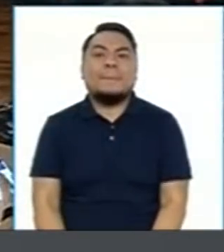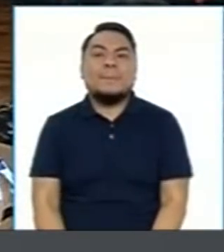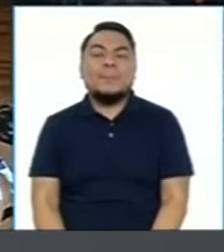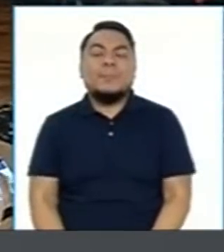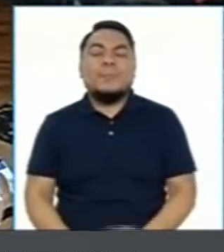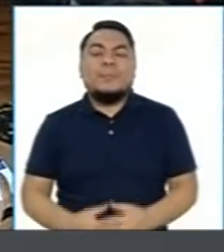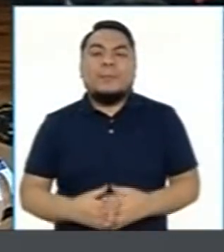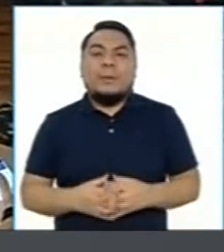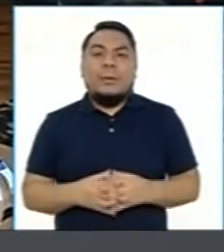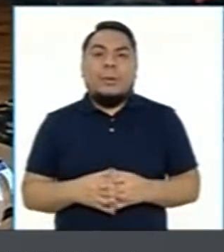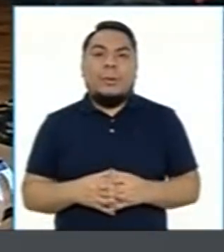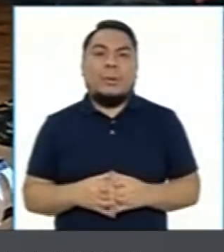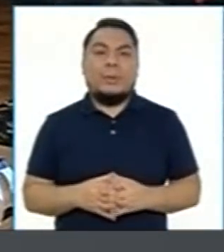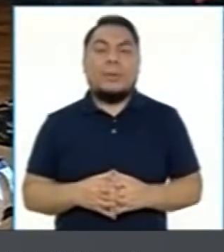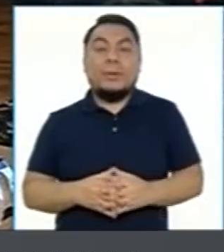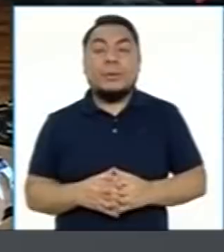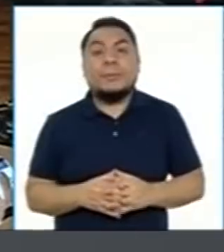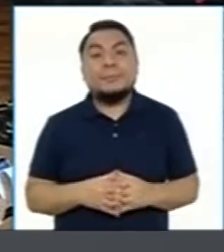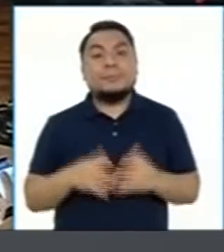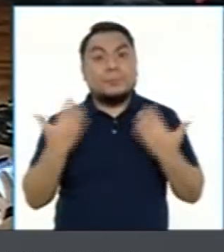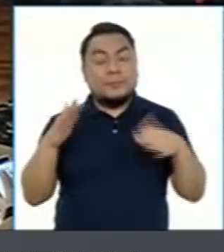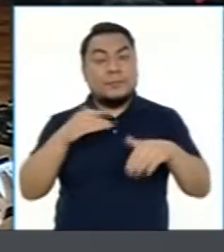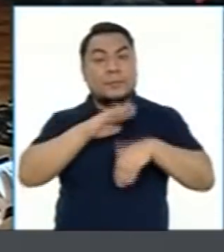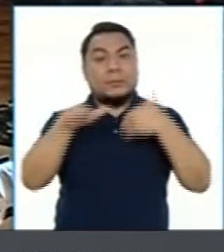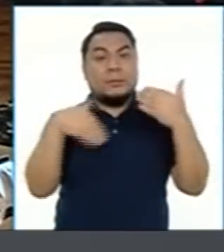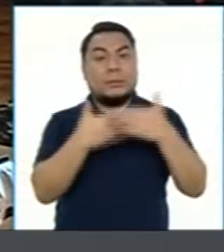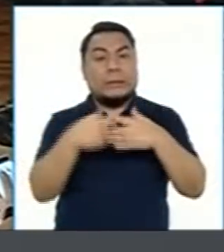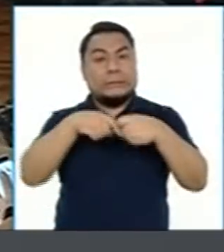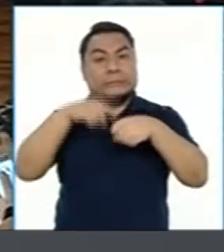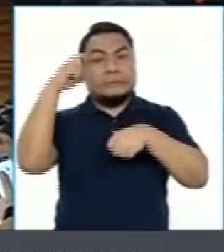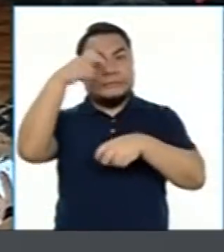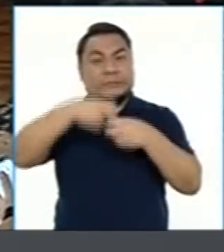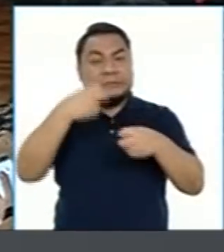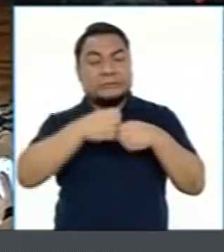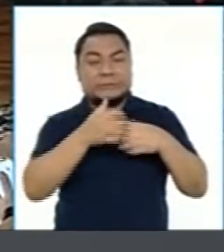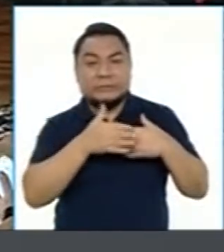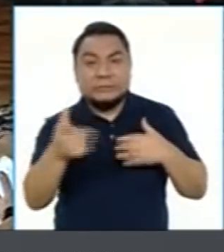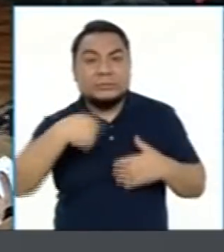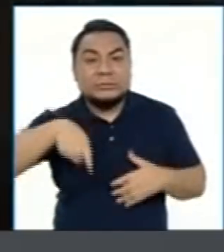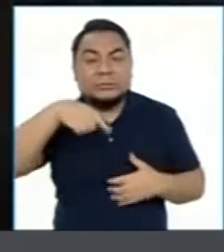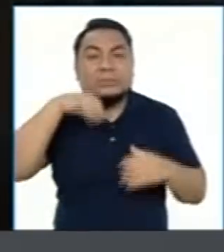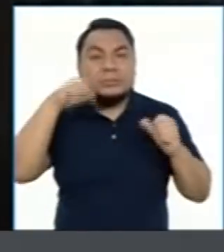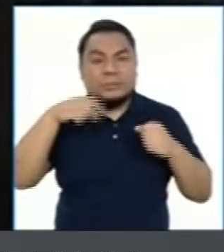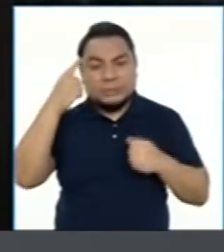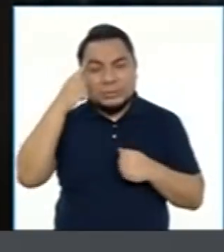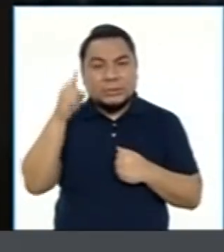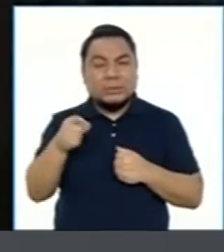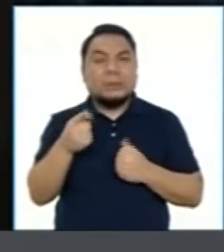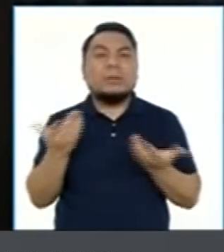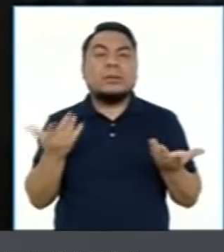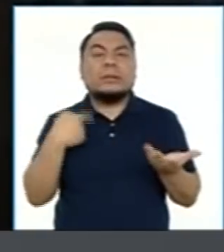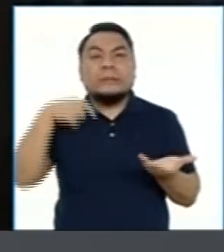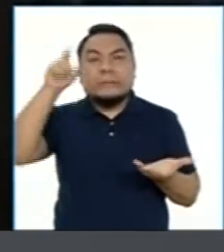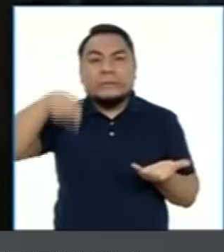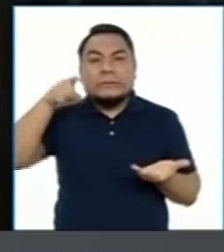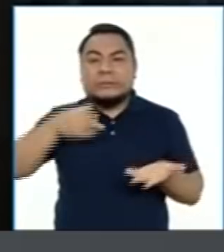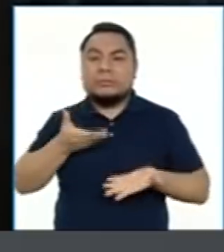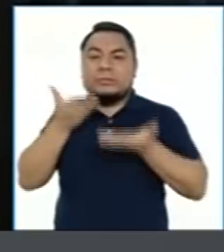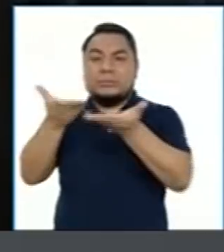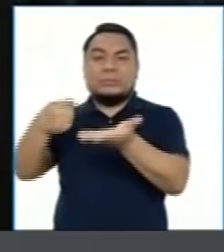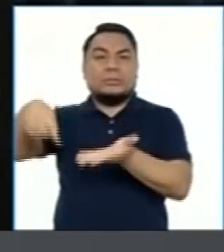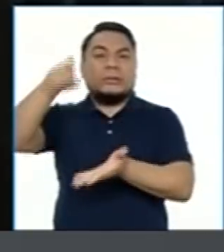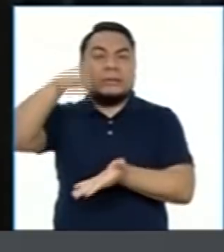Gracias, presidente. A lo largo de la crisis, nosotros como gobierno hemos dictado medidas que respondan a las necesidades de los